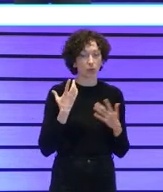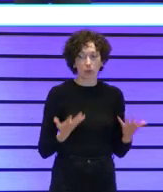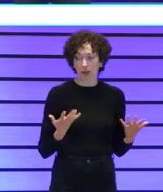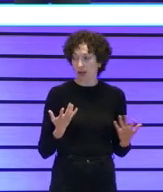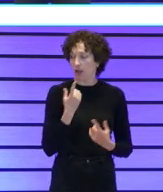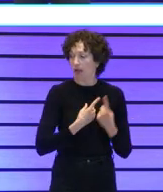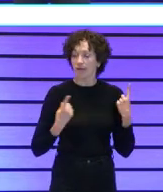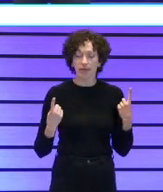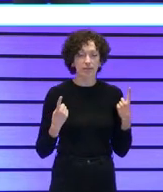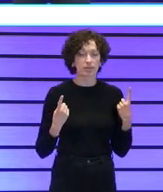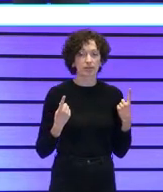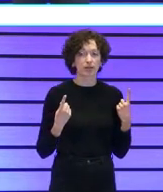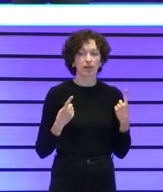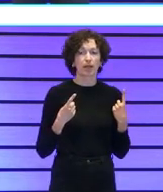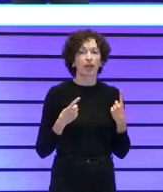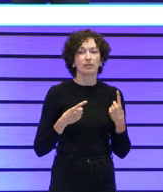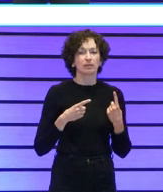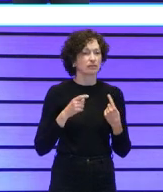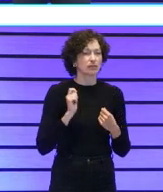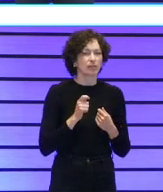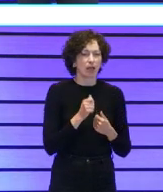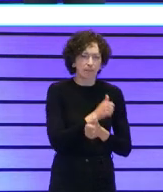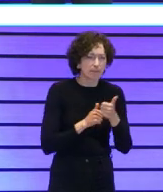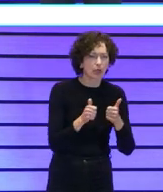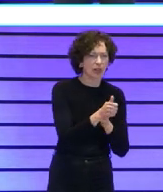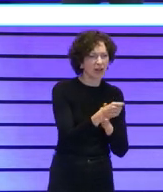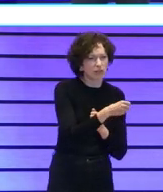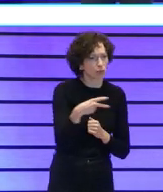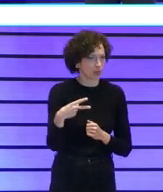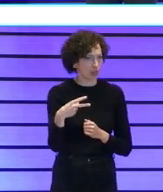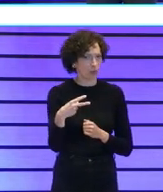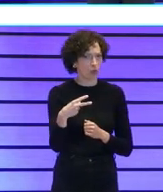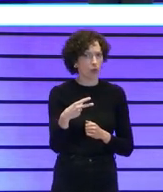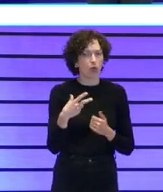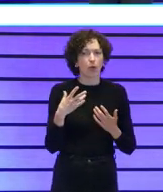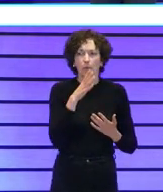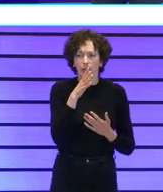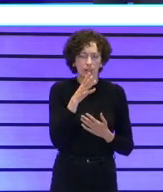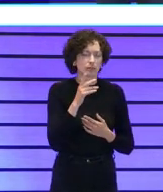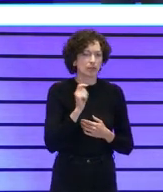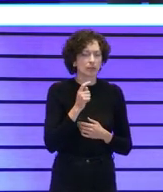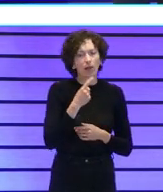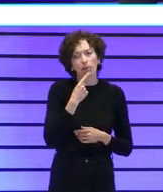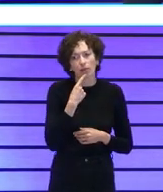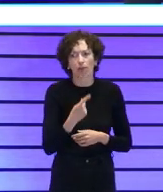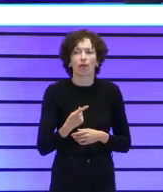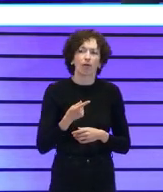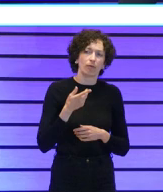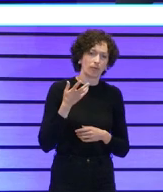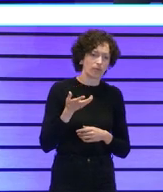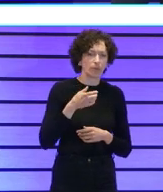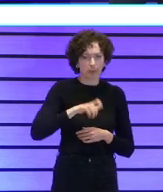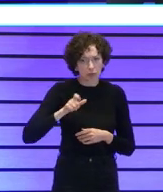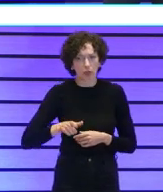hay un excesivo enfoque al resultado cuando pones en marcha estas cosas ¿no? porque haces mucho hincapié estamos mucha gente